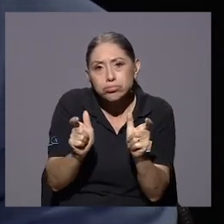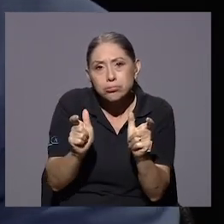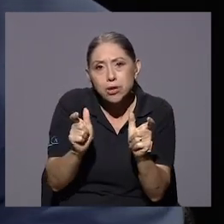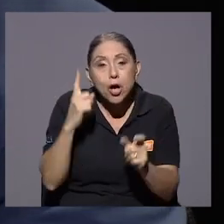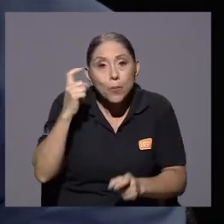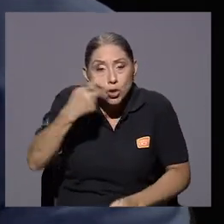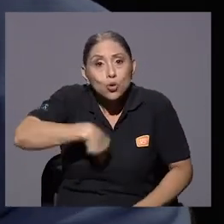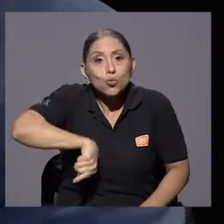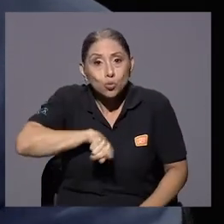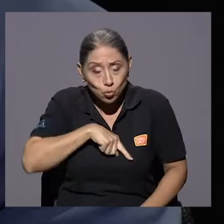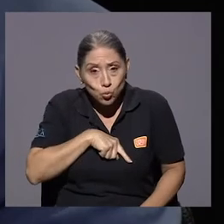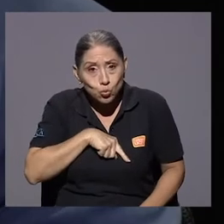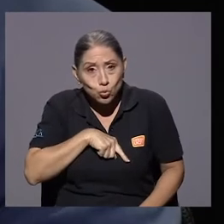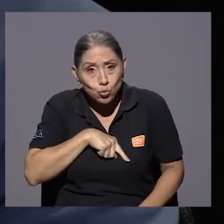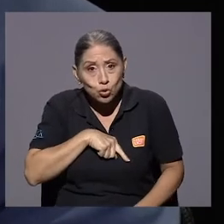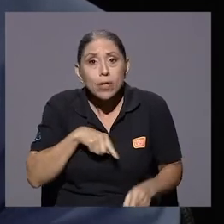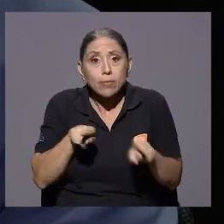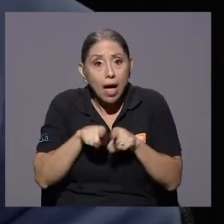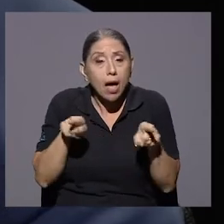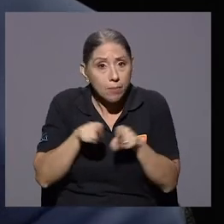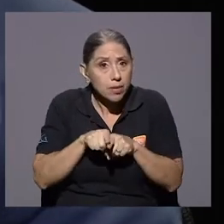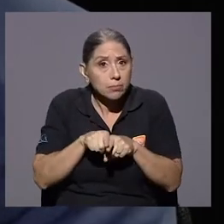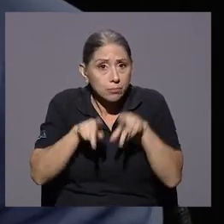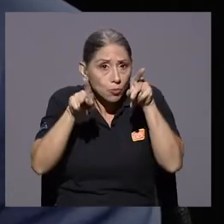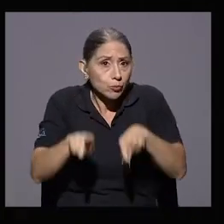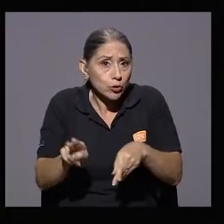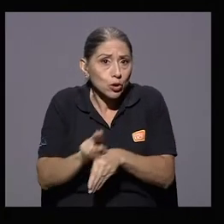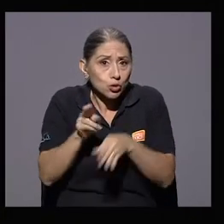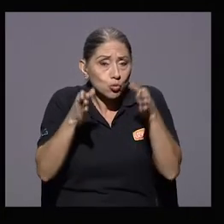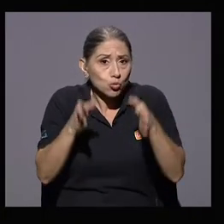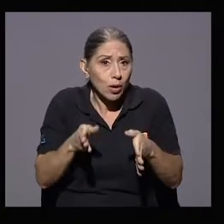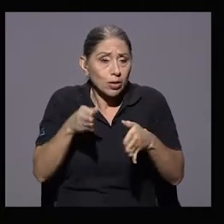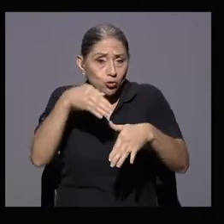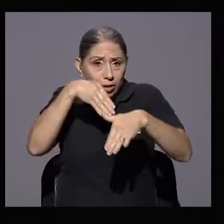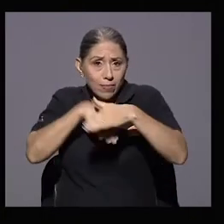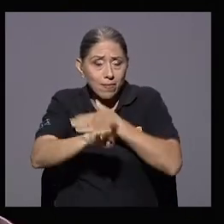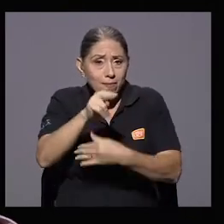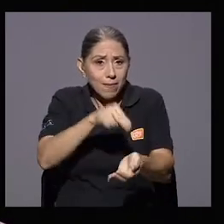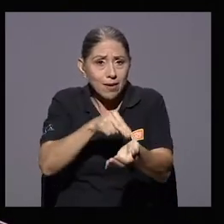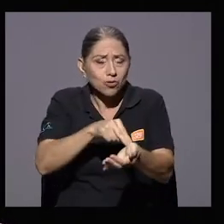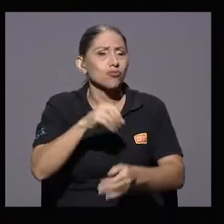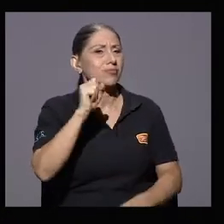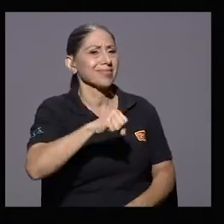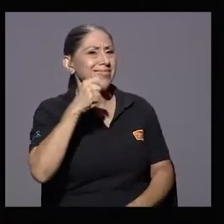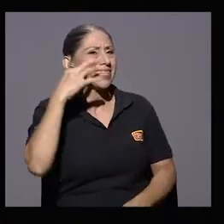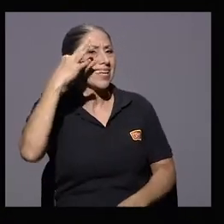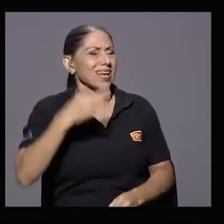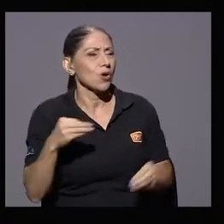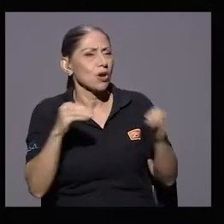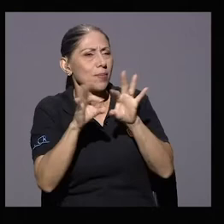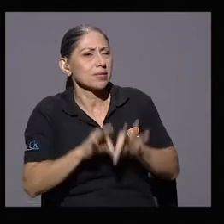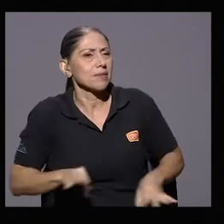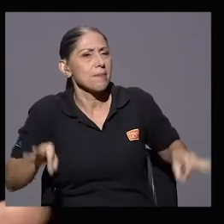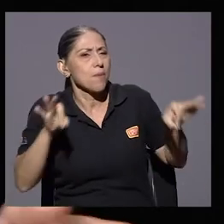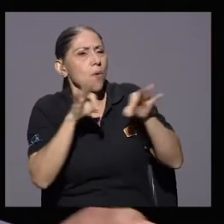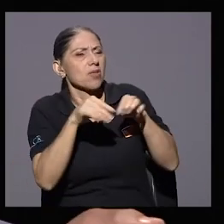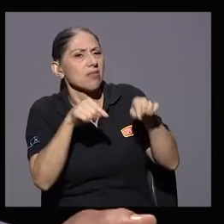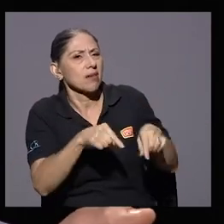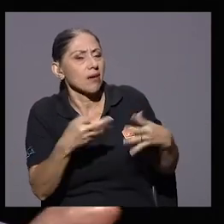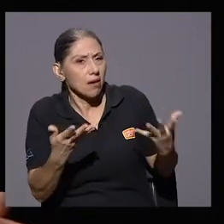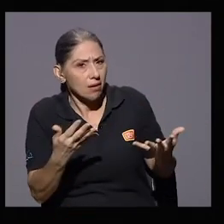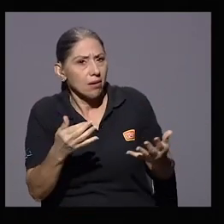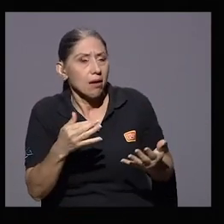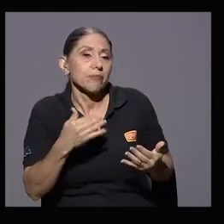nosotros también somos catalogados como usuarios internos. Totalmente. Creo que lo más importante que se dice en este bloque, don Lenin, es que